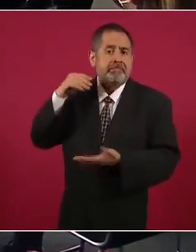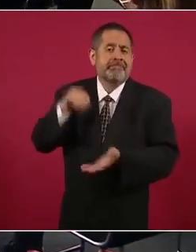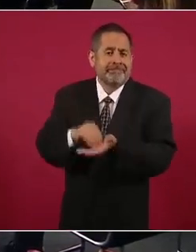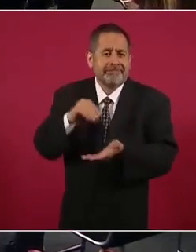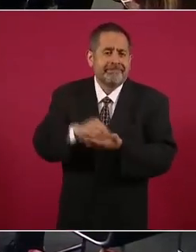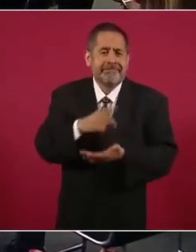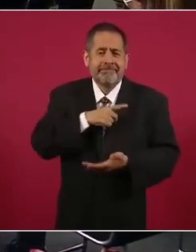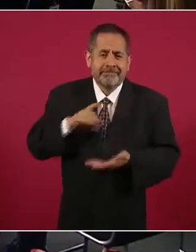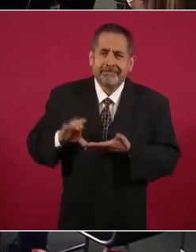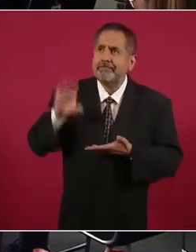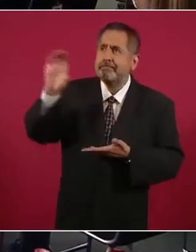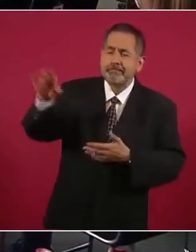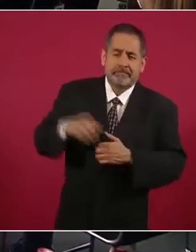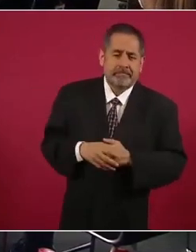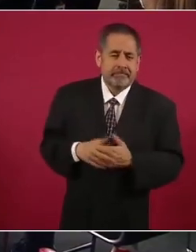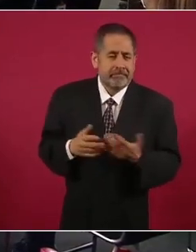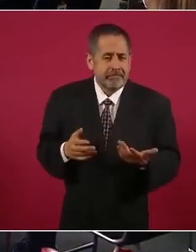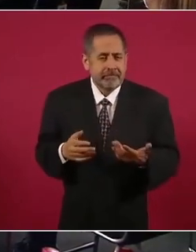Ya no voy a estar,